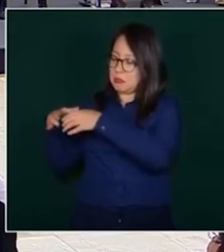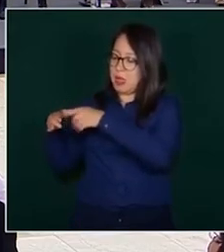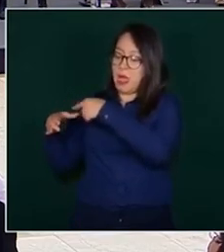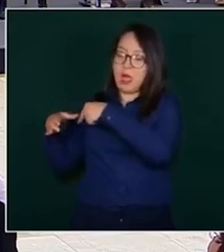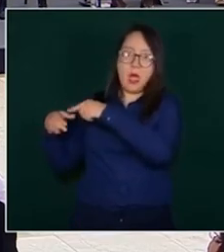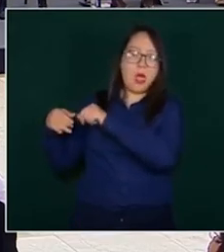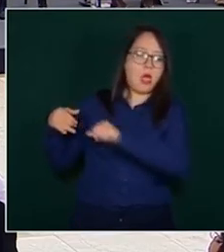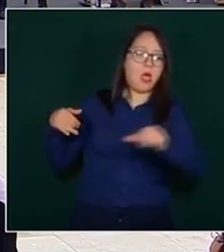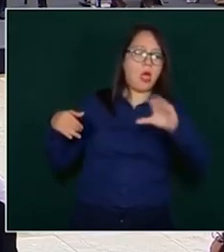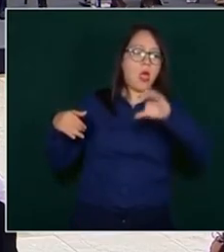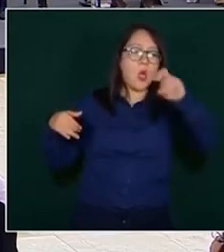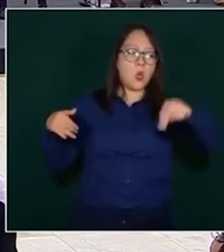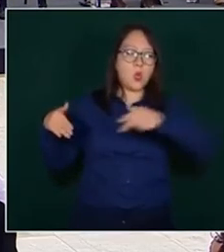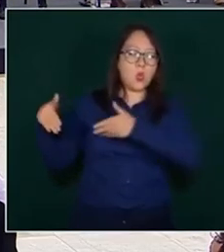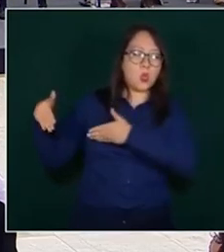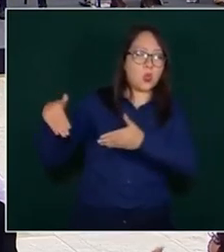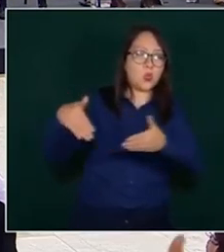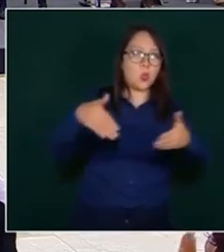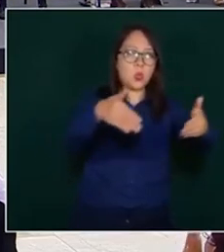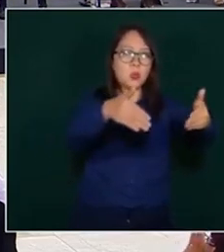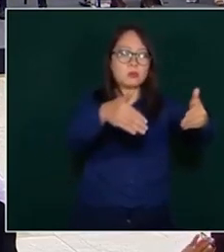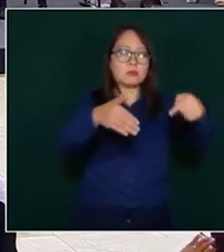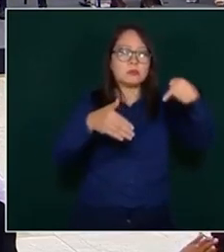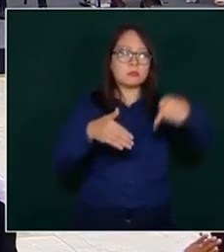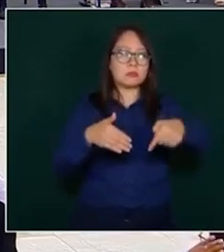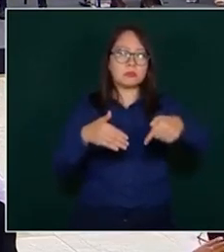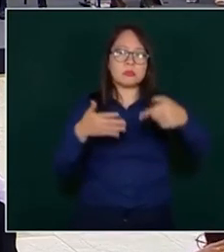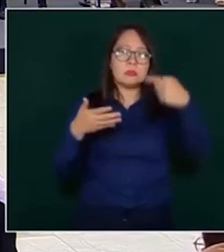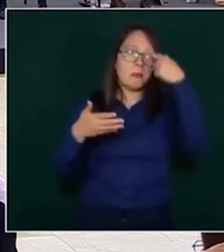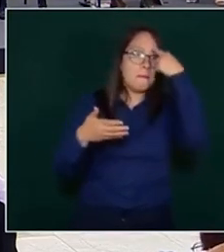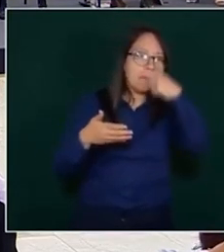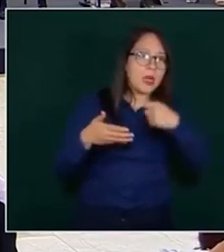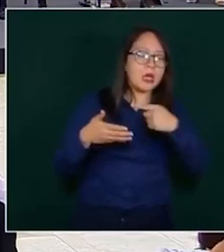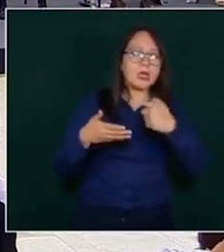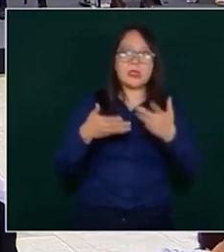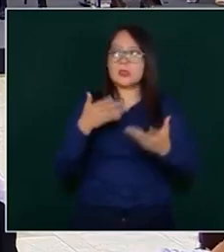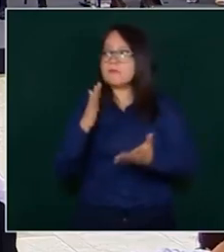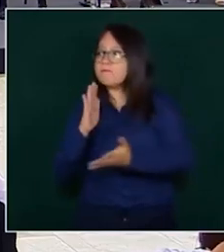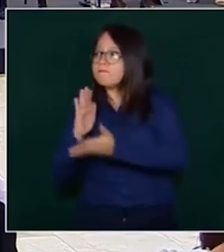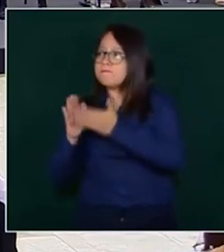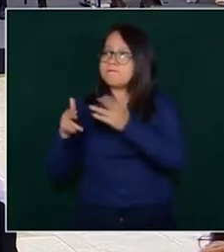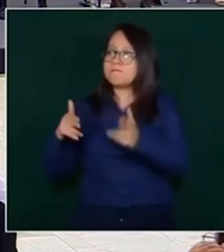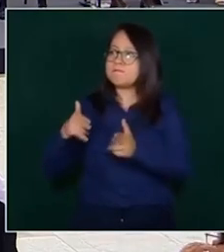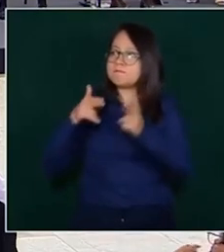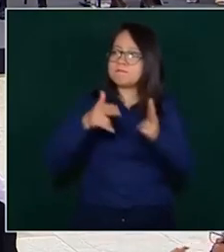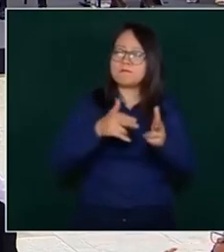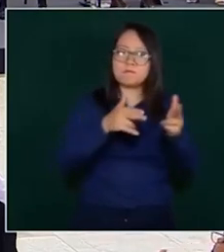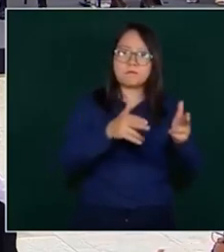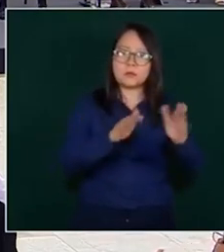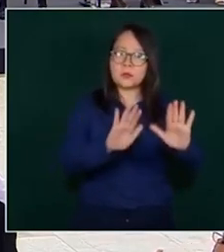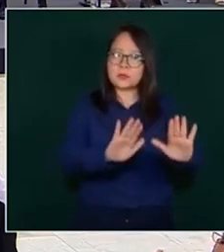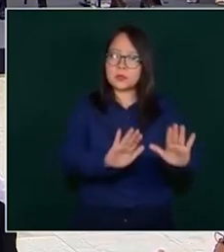Para no afectar, no se utilizó el derecho de vía